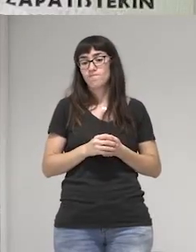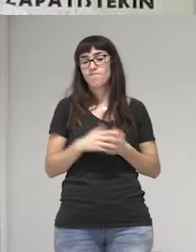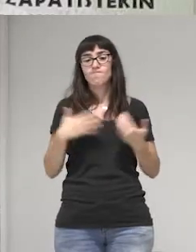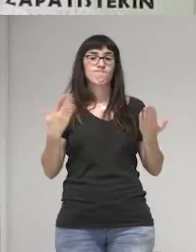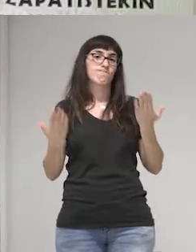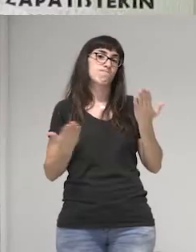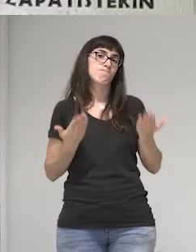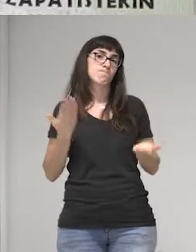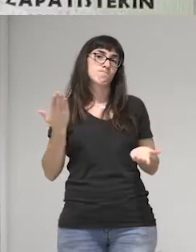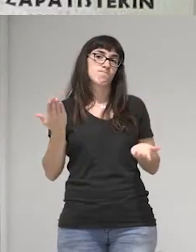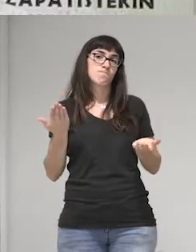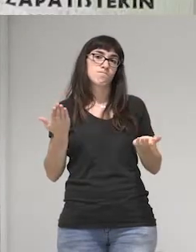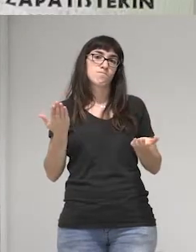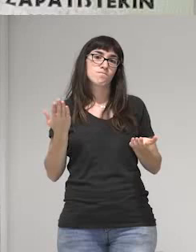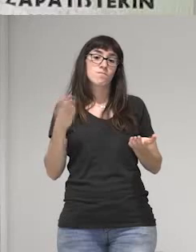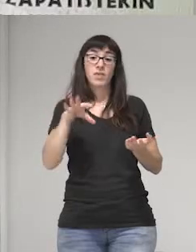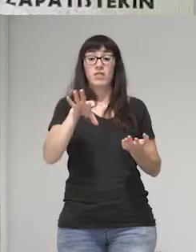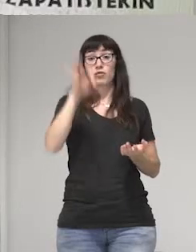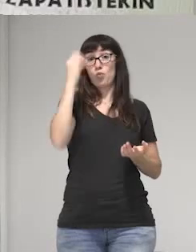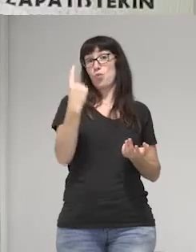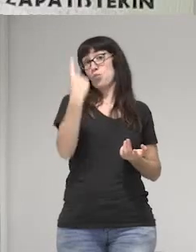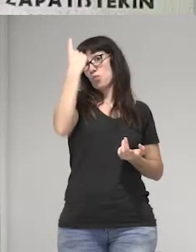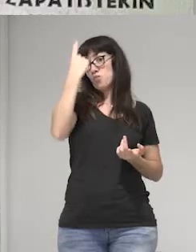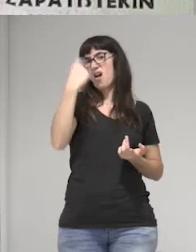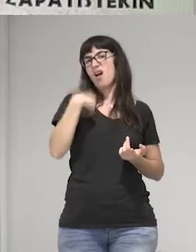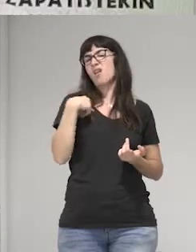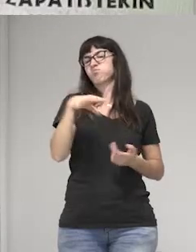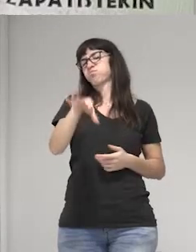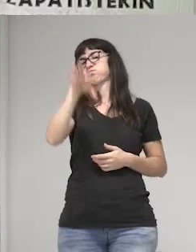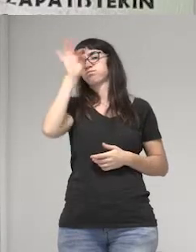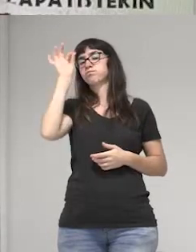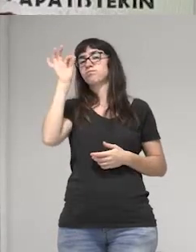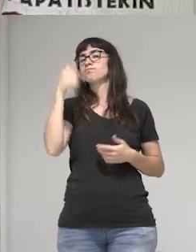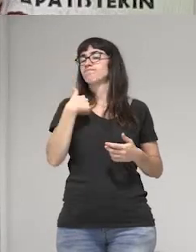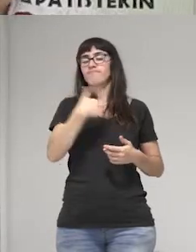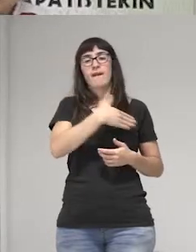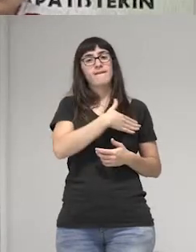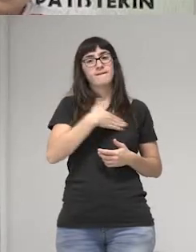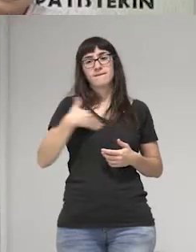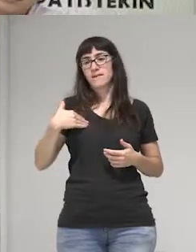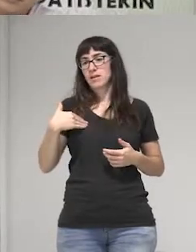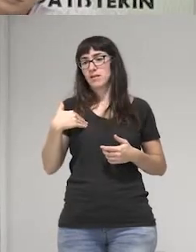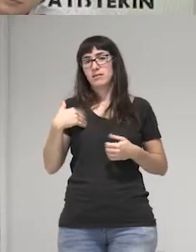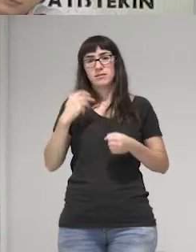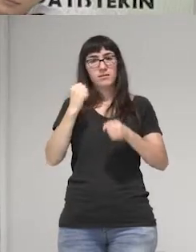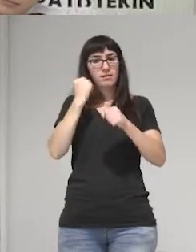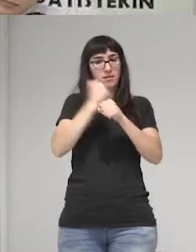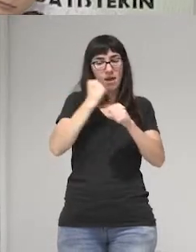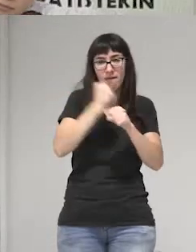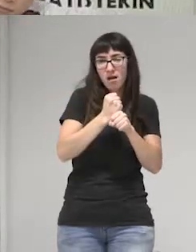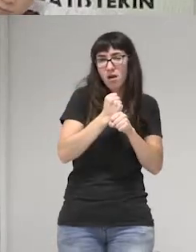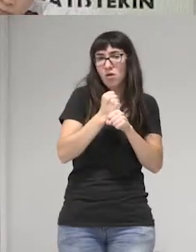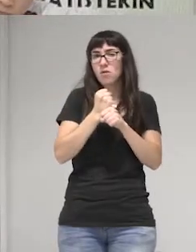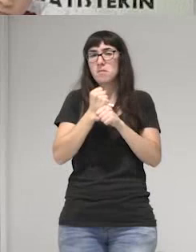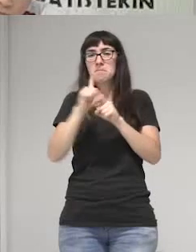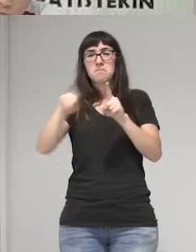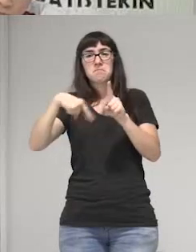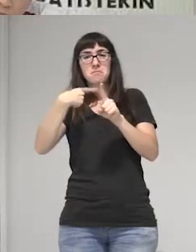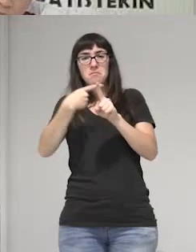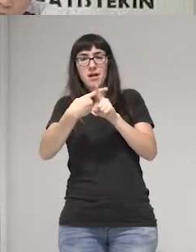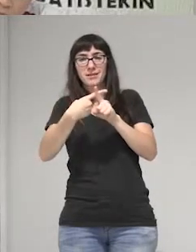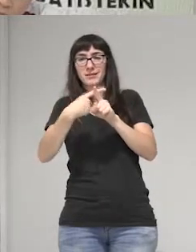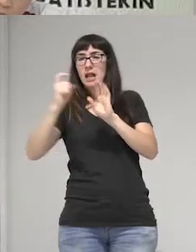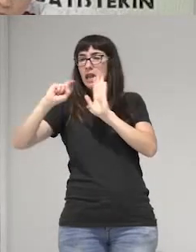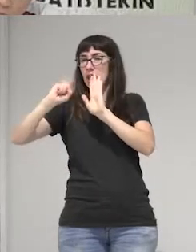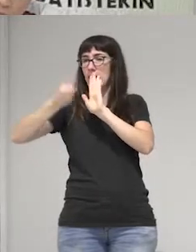una de las decisiones que tomé fue empezar a trabajar y a presentar leyes que no se